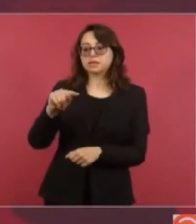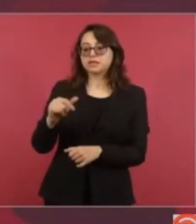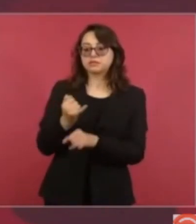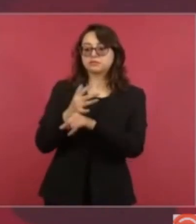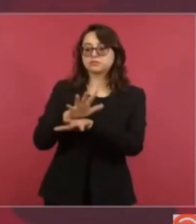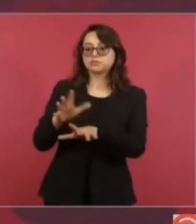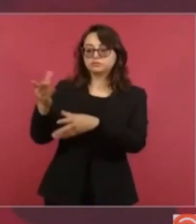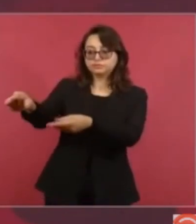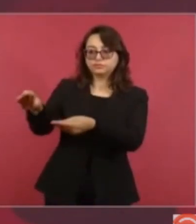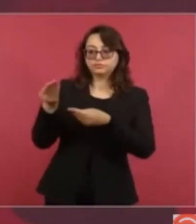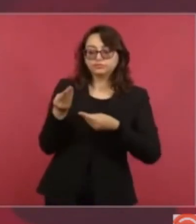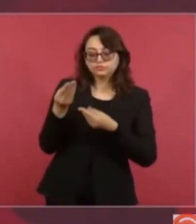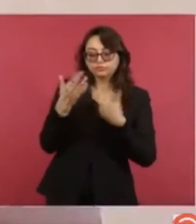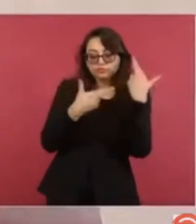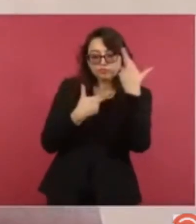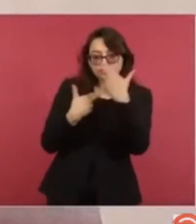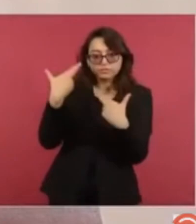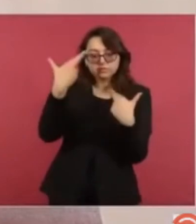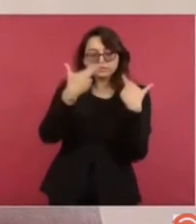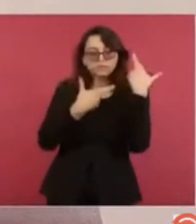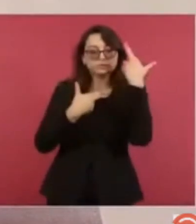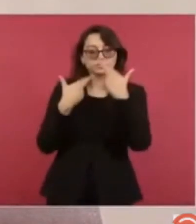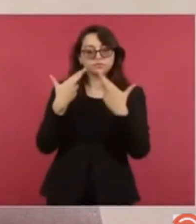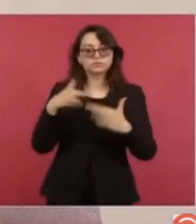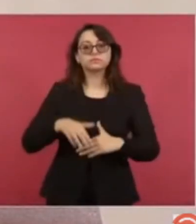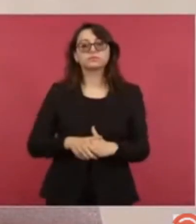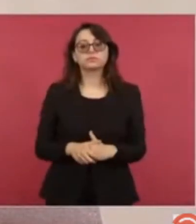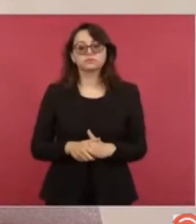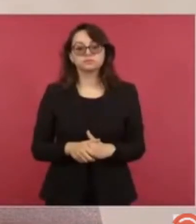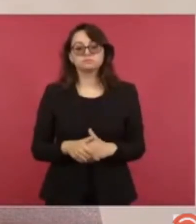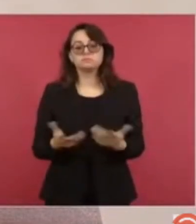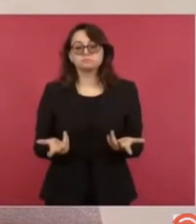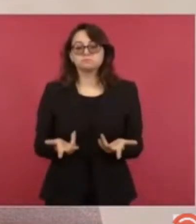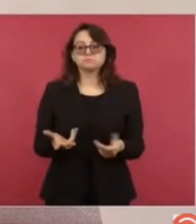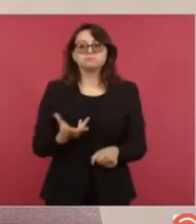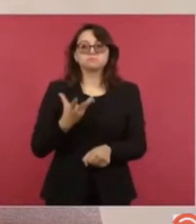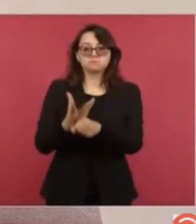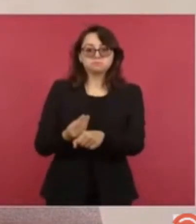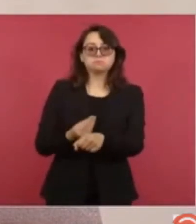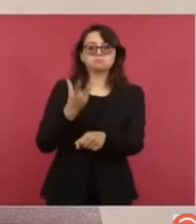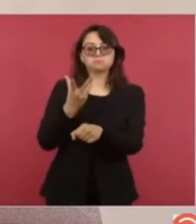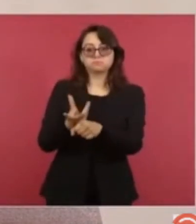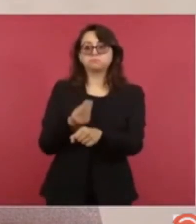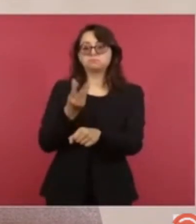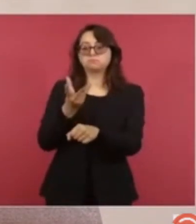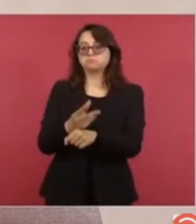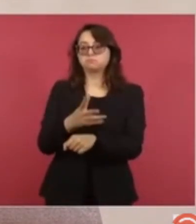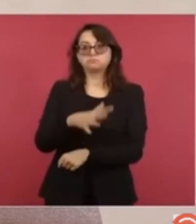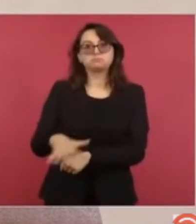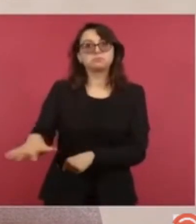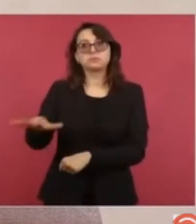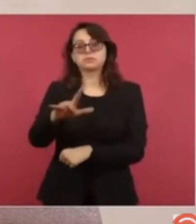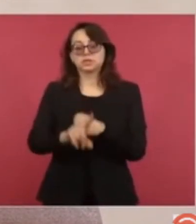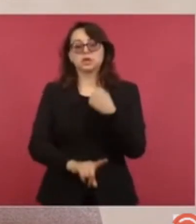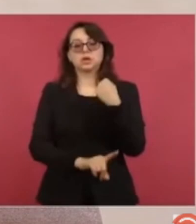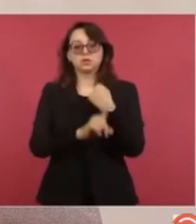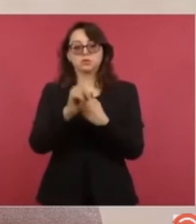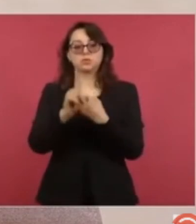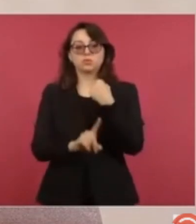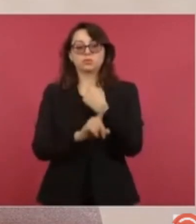Ambiente y poder remediar esta situación